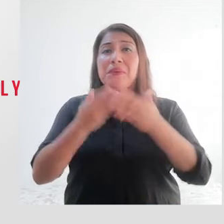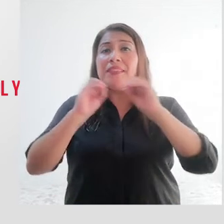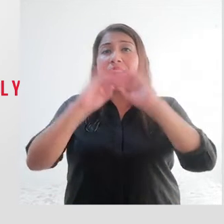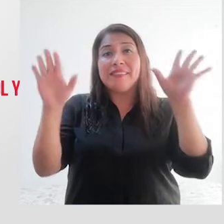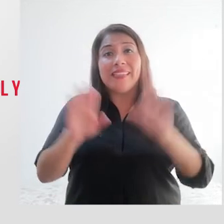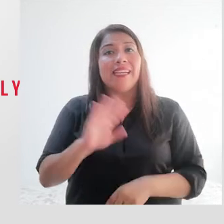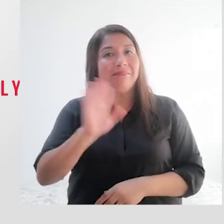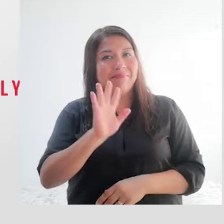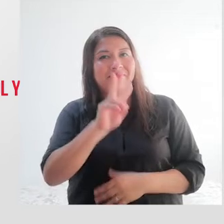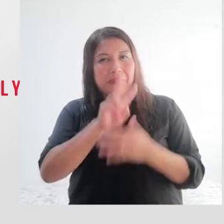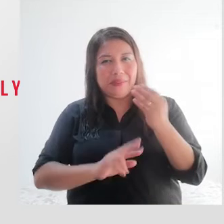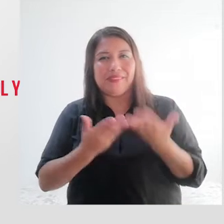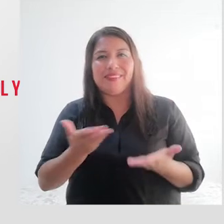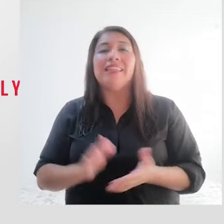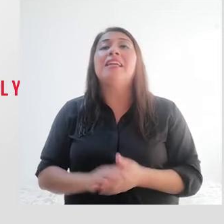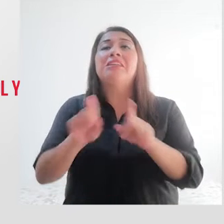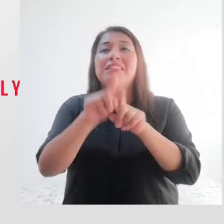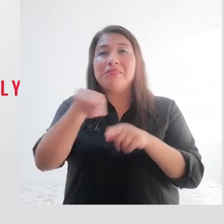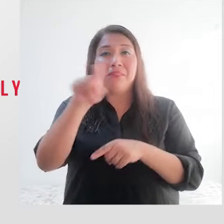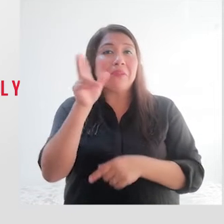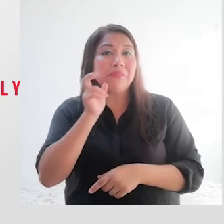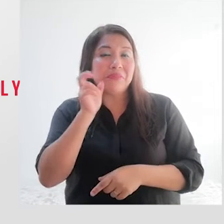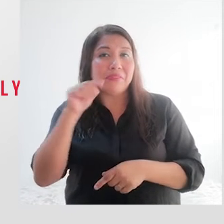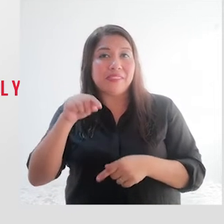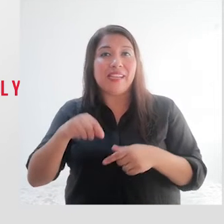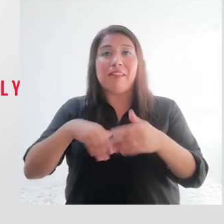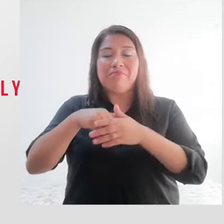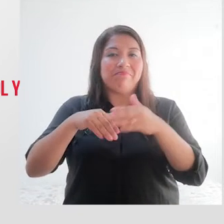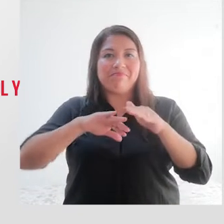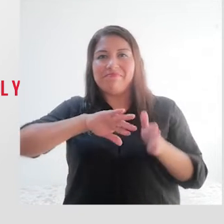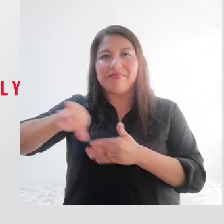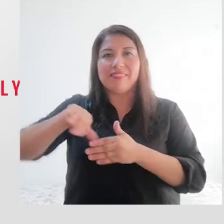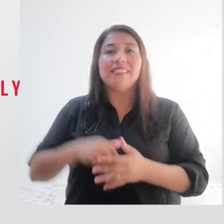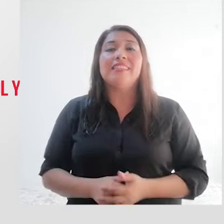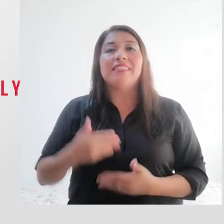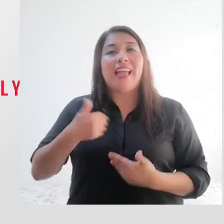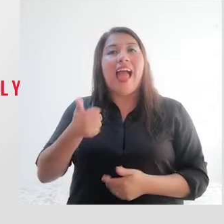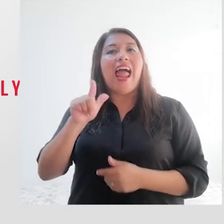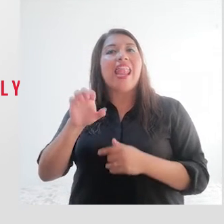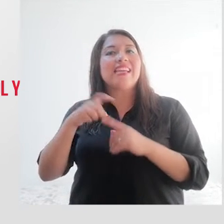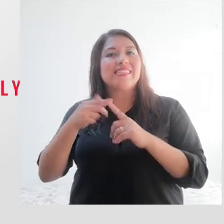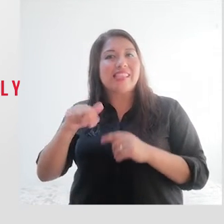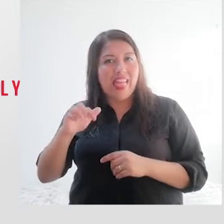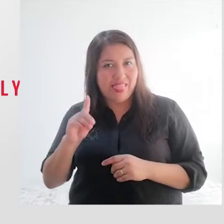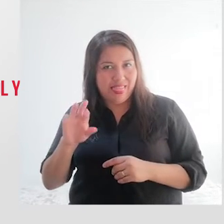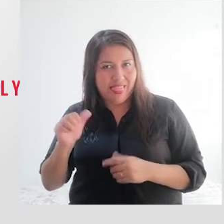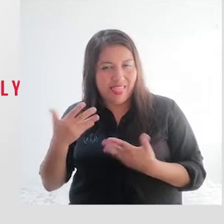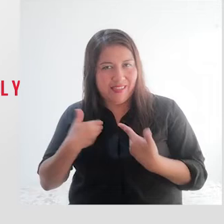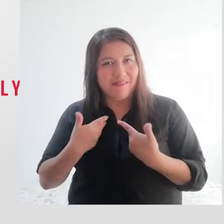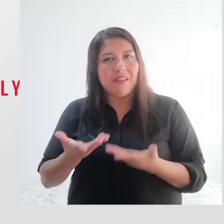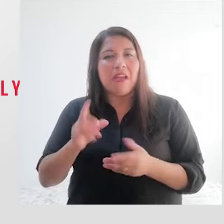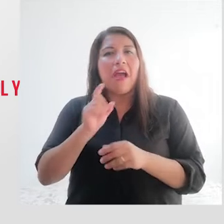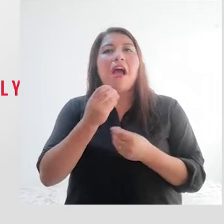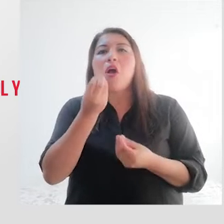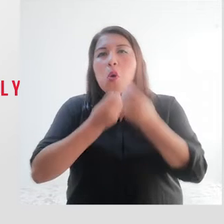Buenos días, Enrique y Vilma, y saludos para los oyentes de Sin Barreras. Soy Alexandra Márquez, nutricionista, y hoy